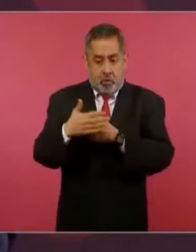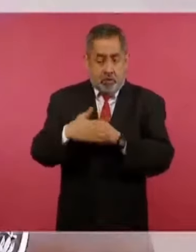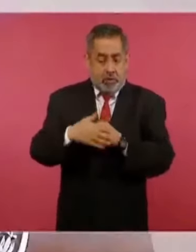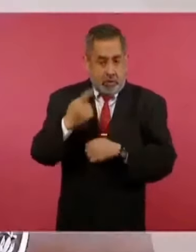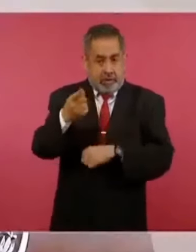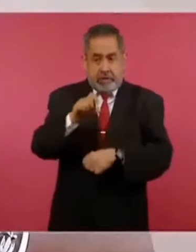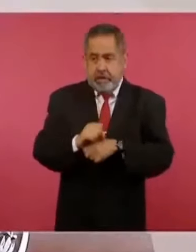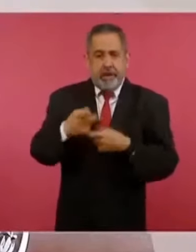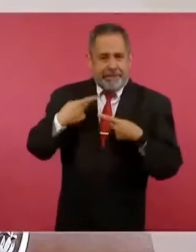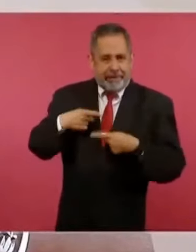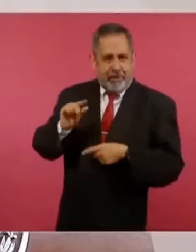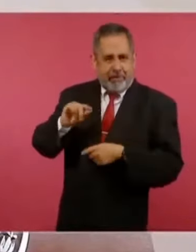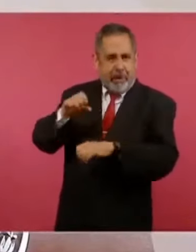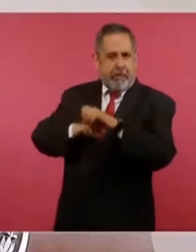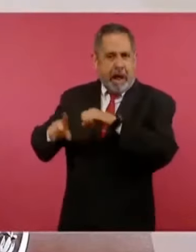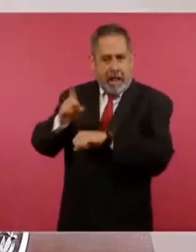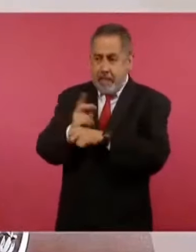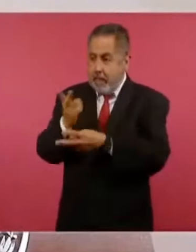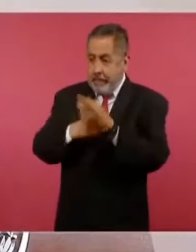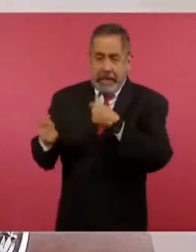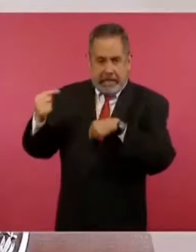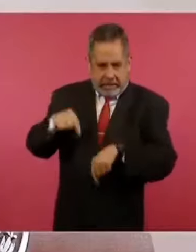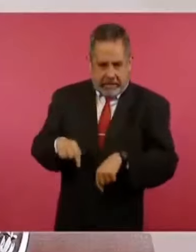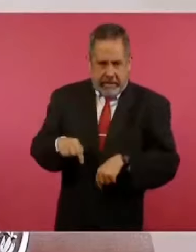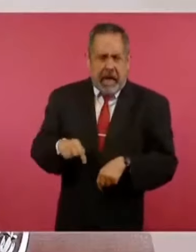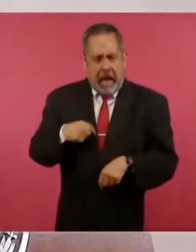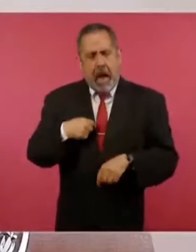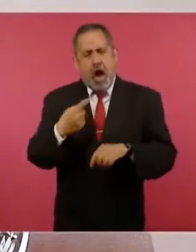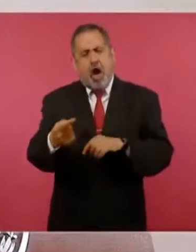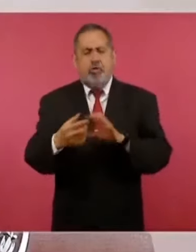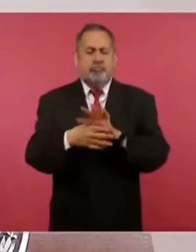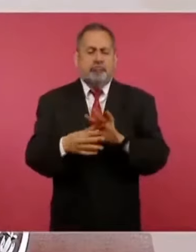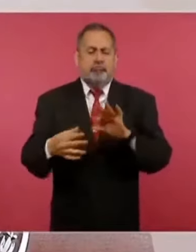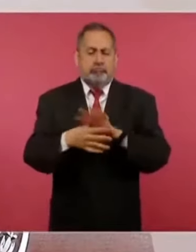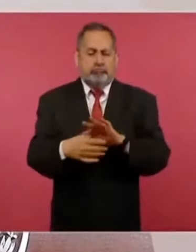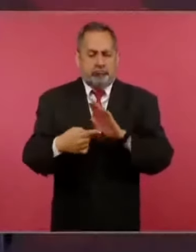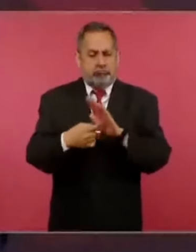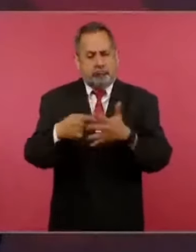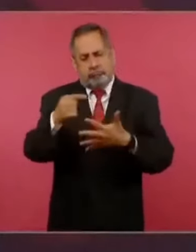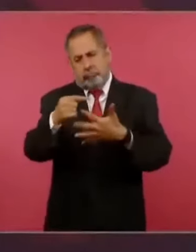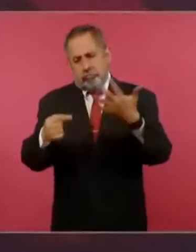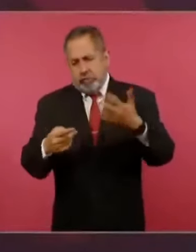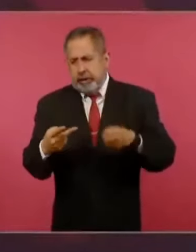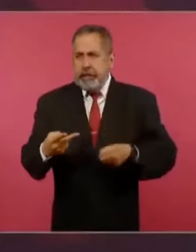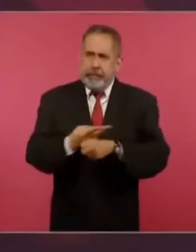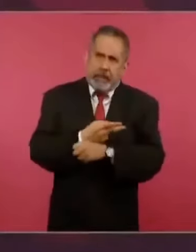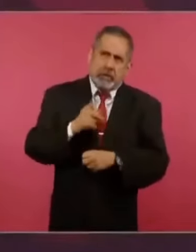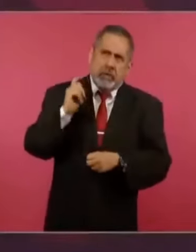diplomáticos nos van a informar,